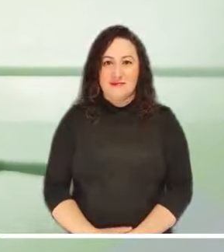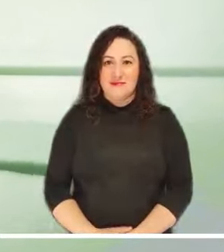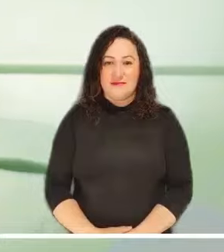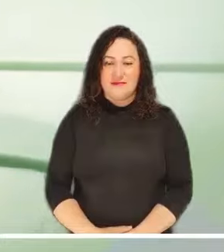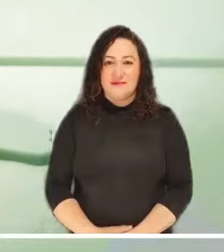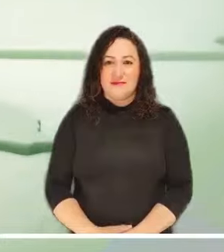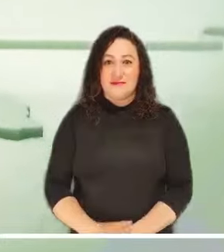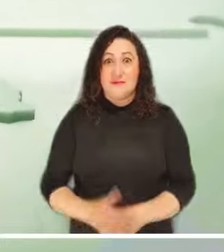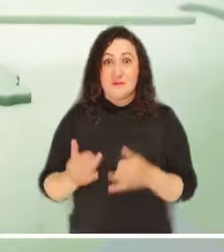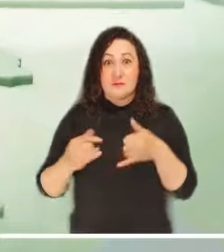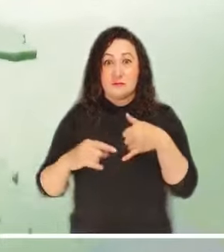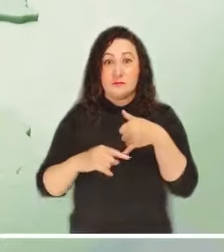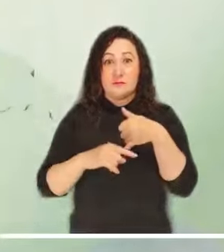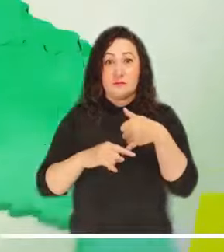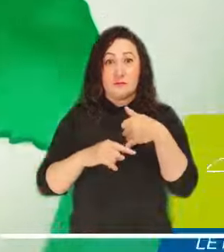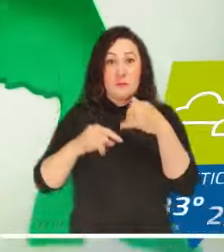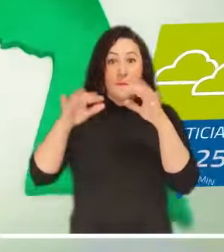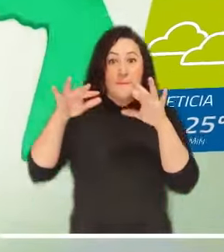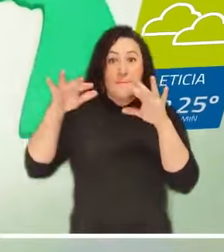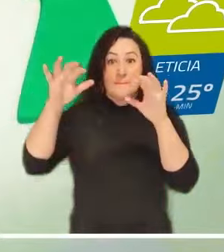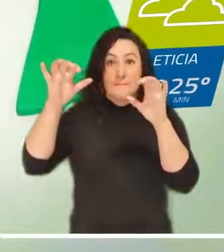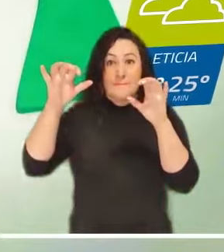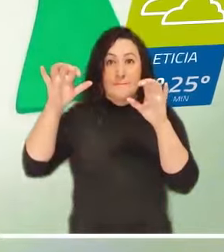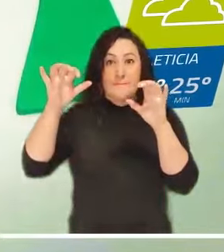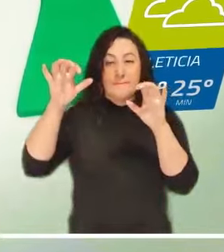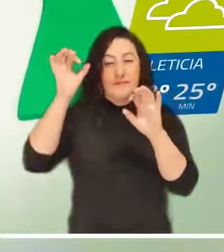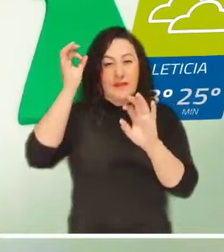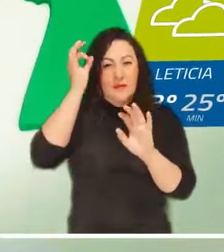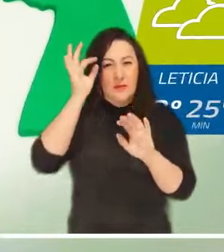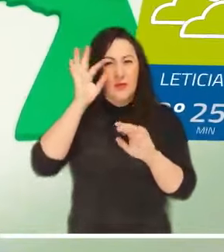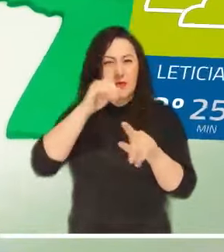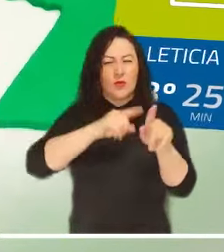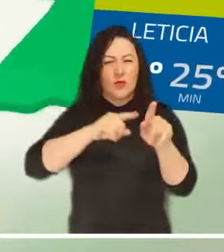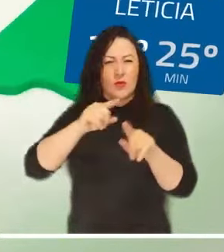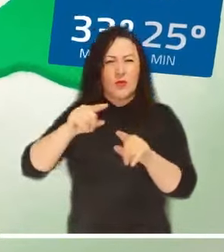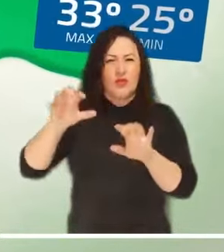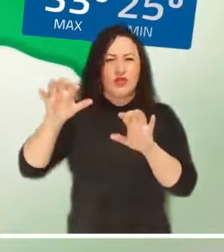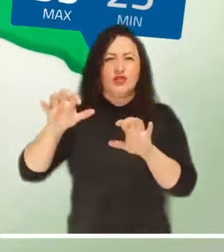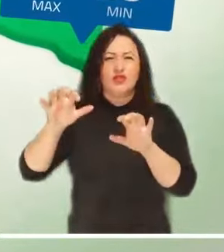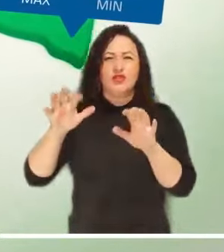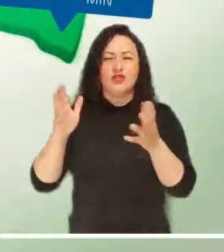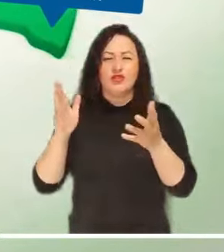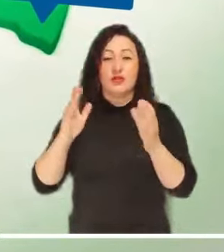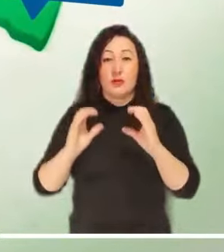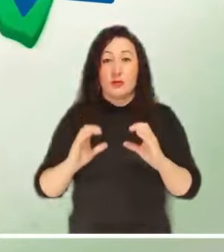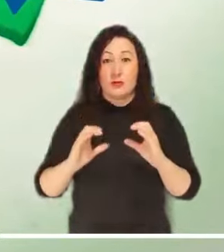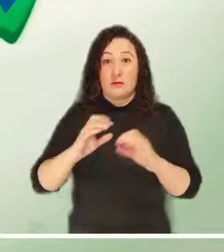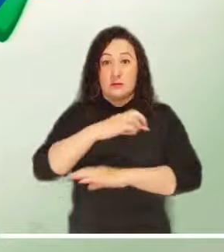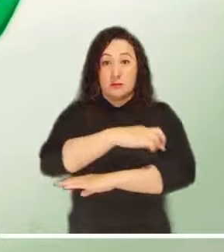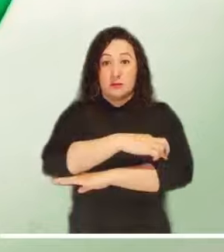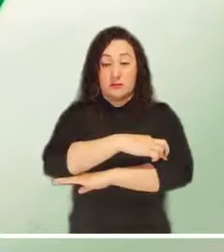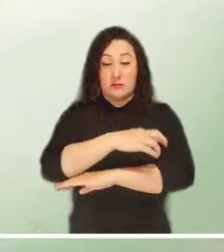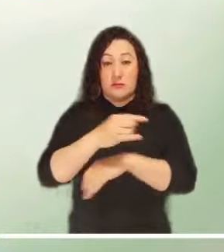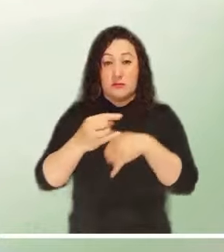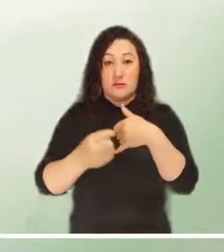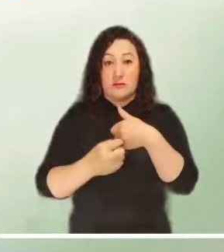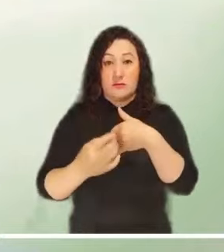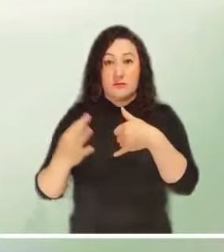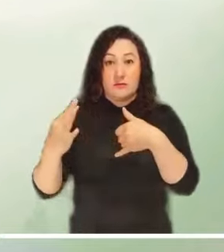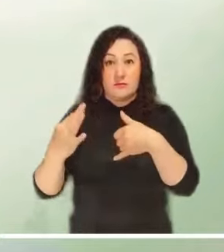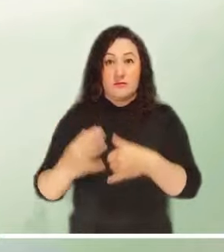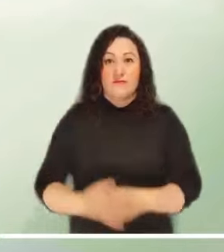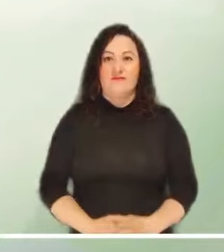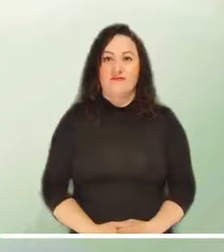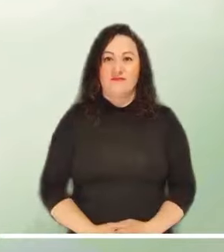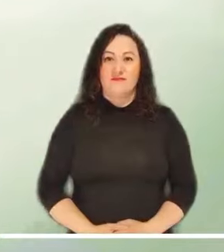Aunque la Amazonía amanecerá con tiempo seco, no se descartan algunas lloviznas en Caquetá, Putumayo y